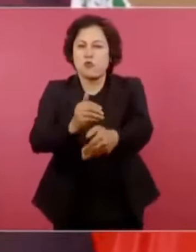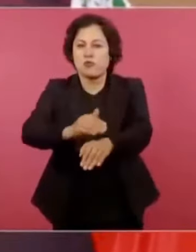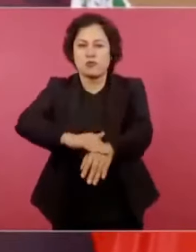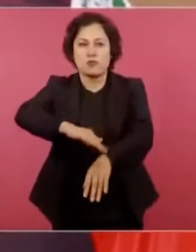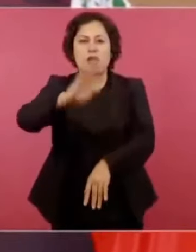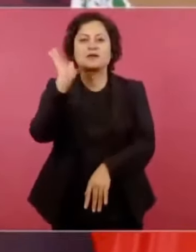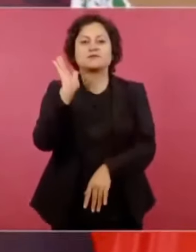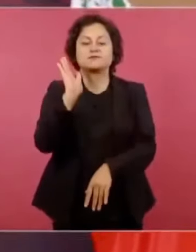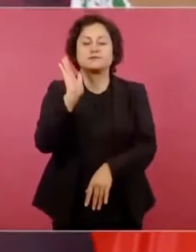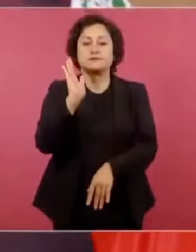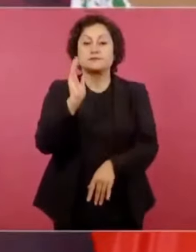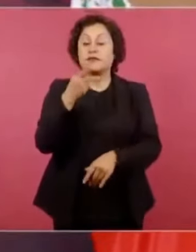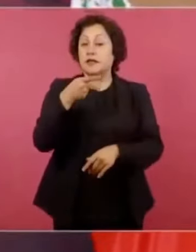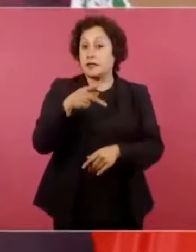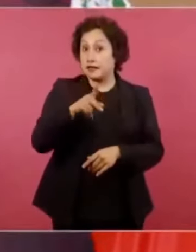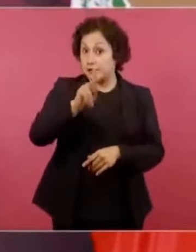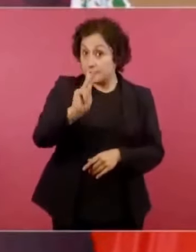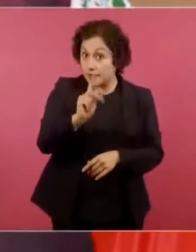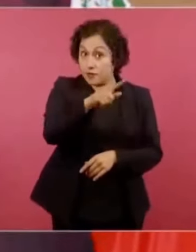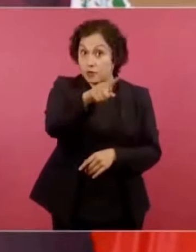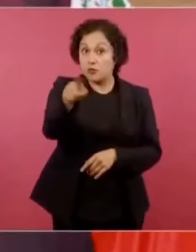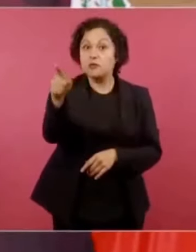de tomar en cuenta